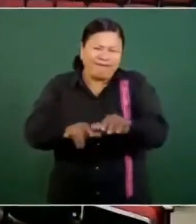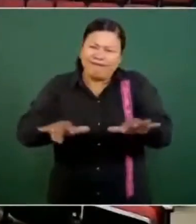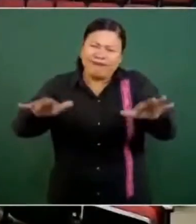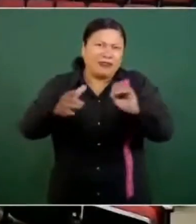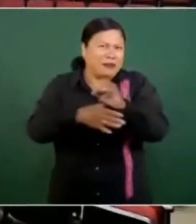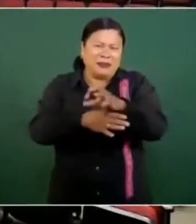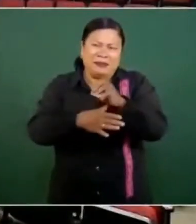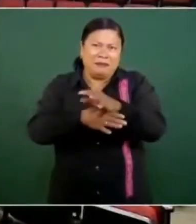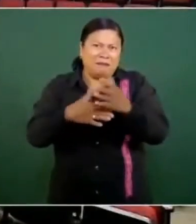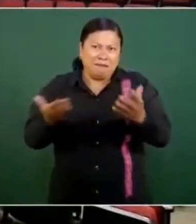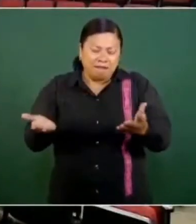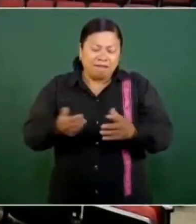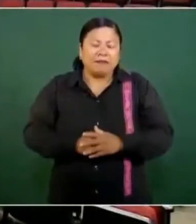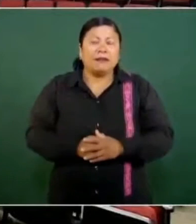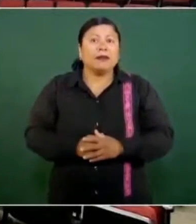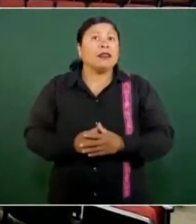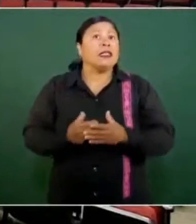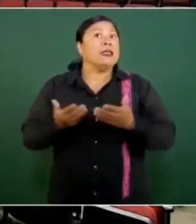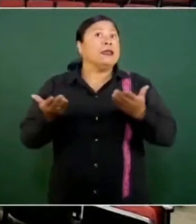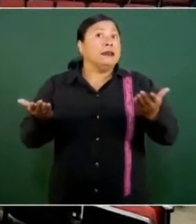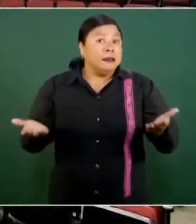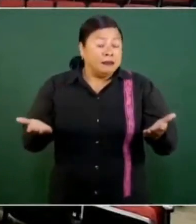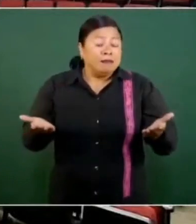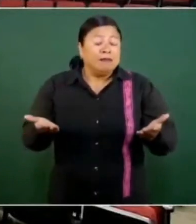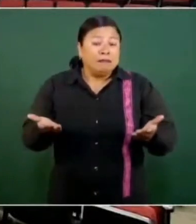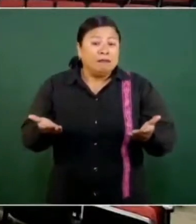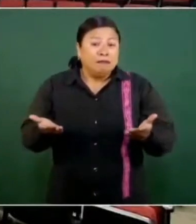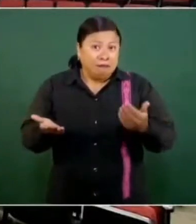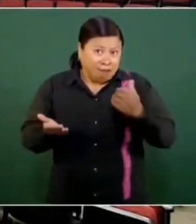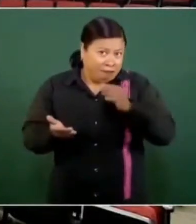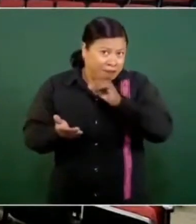Ahora bien, señor presidente, sigo diciendo.